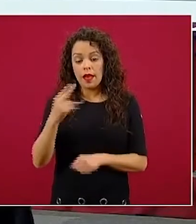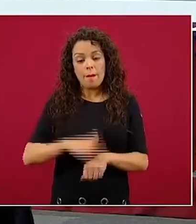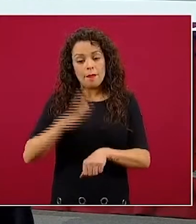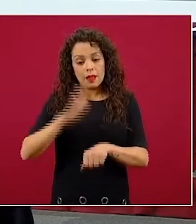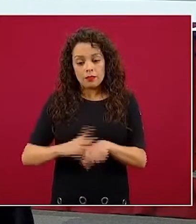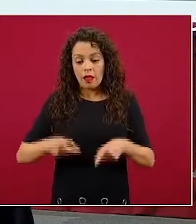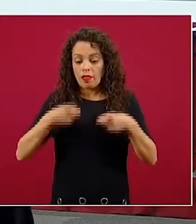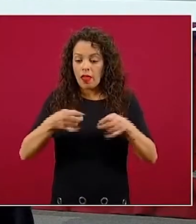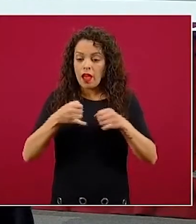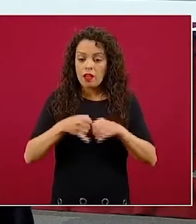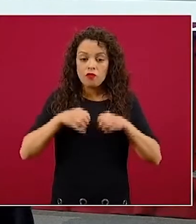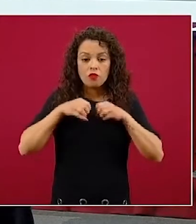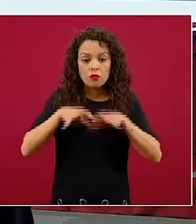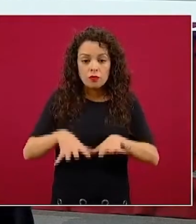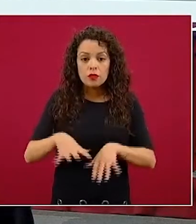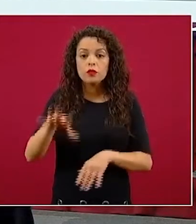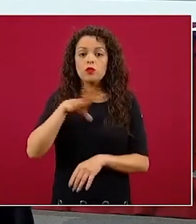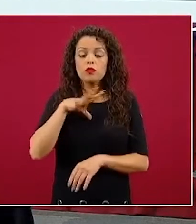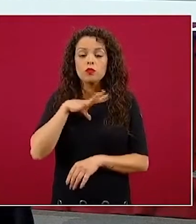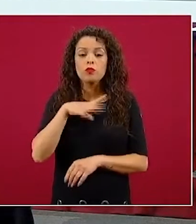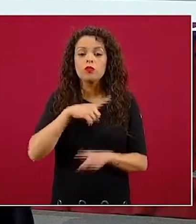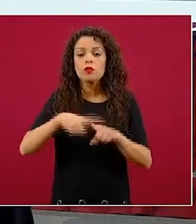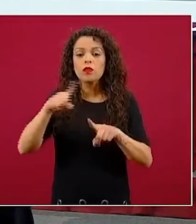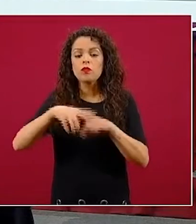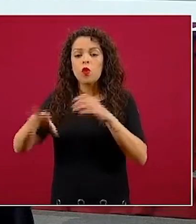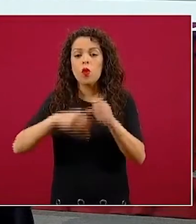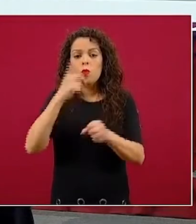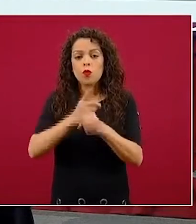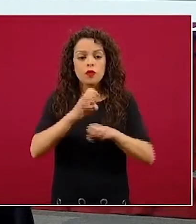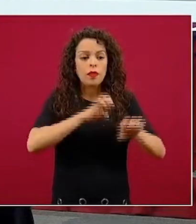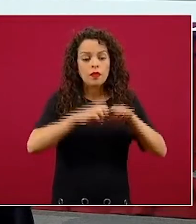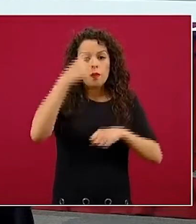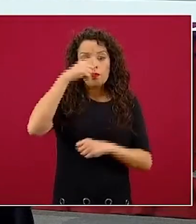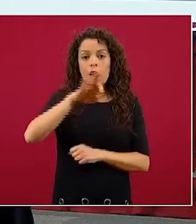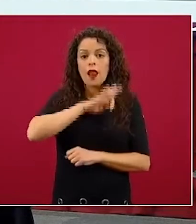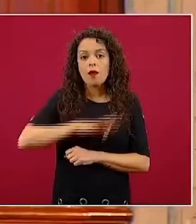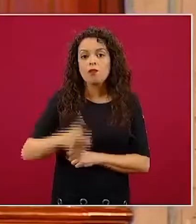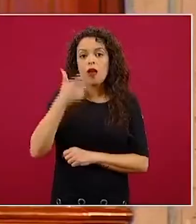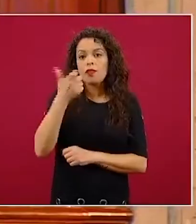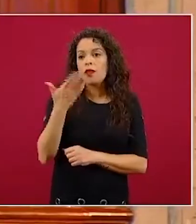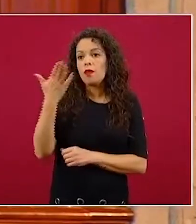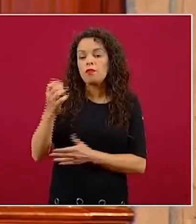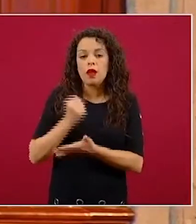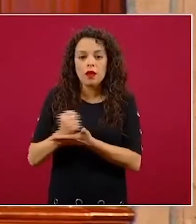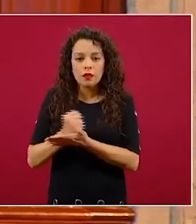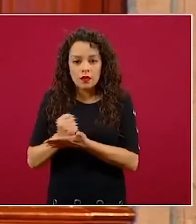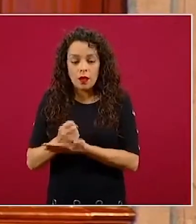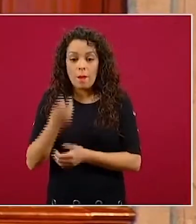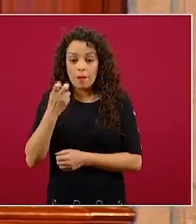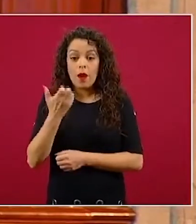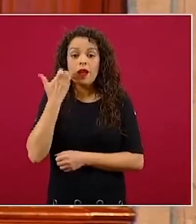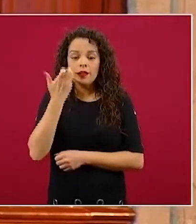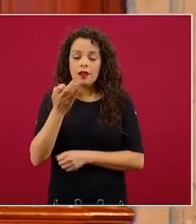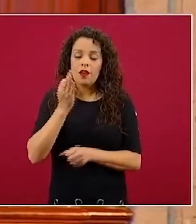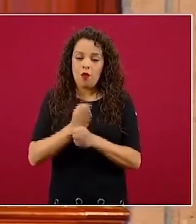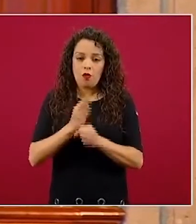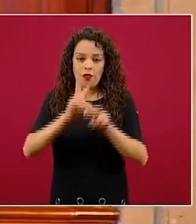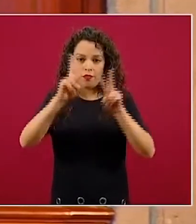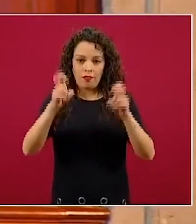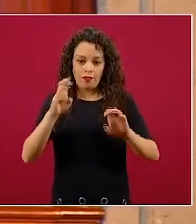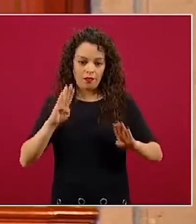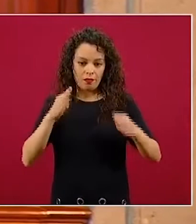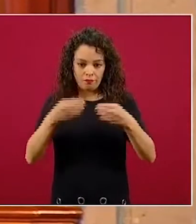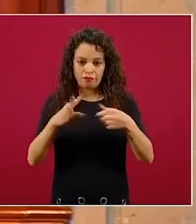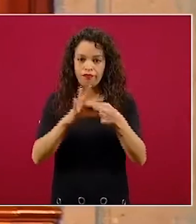sobre qué opciones tienen las empresas para financiarse. Y es por eso que quisiéramos abordar este tema en específico.